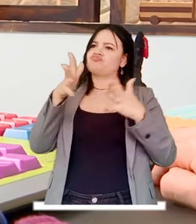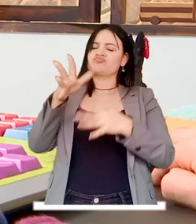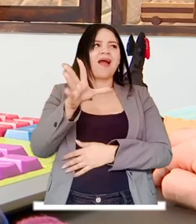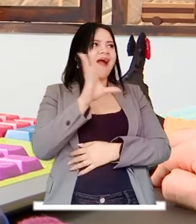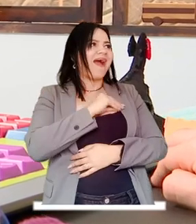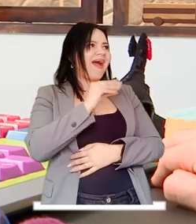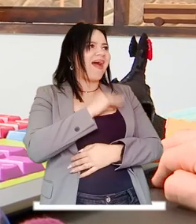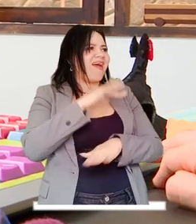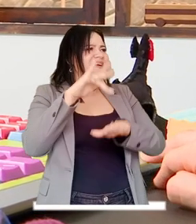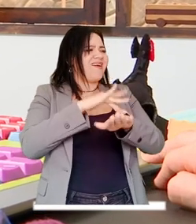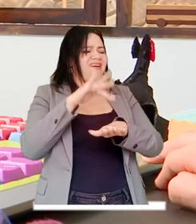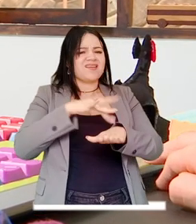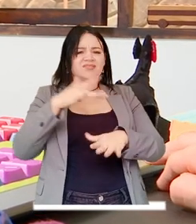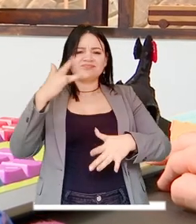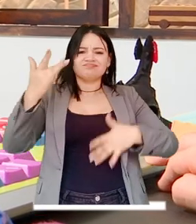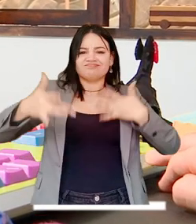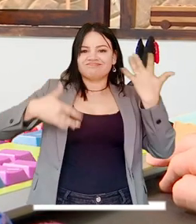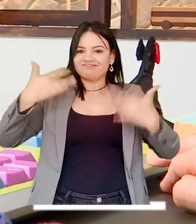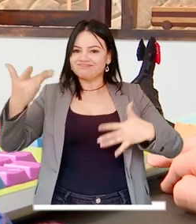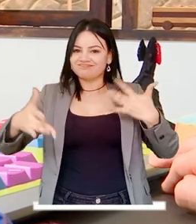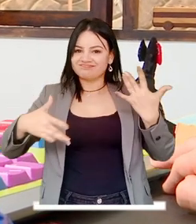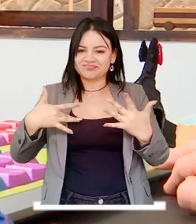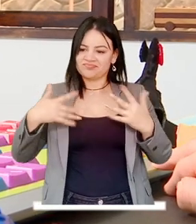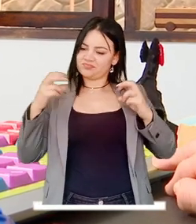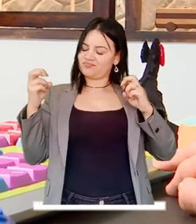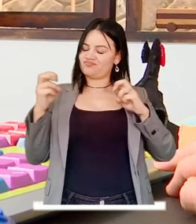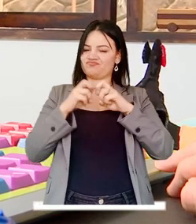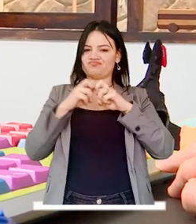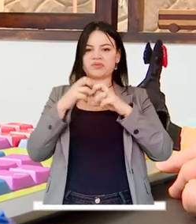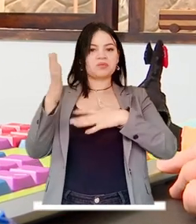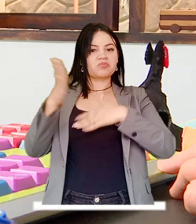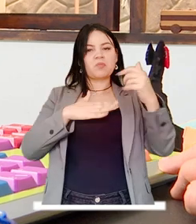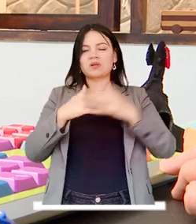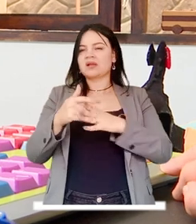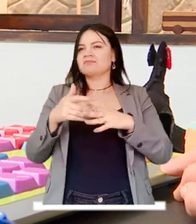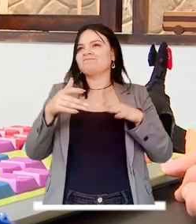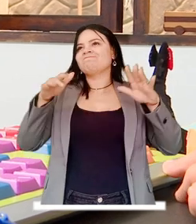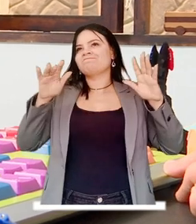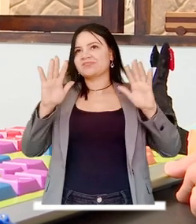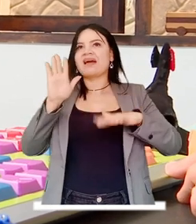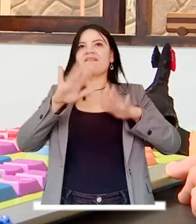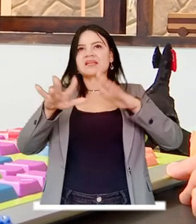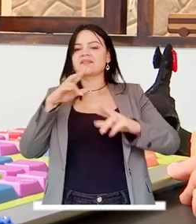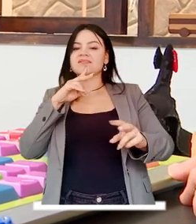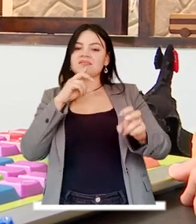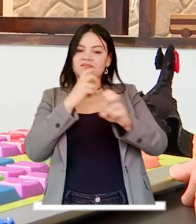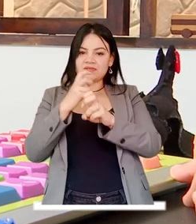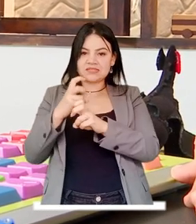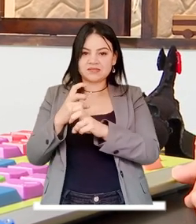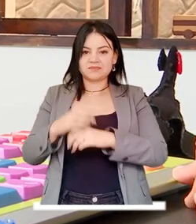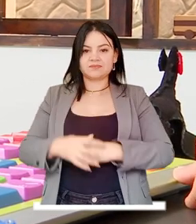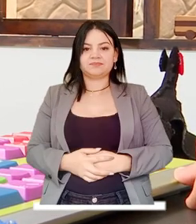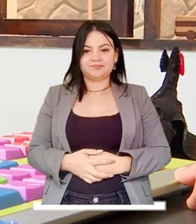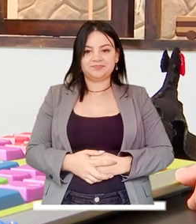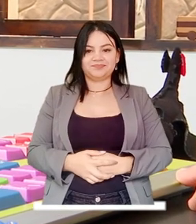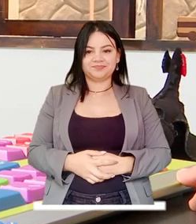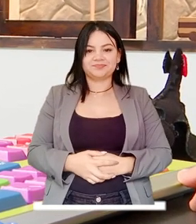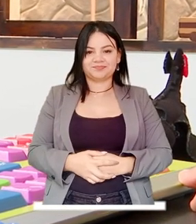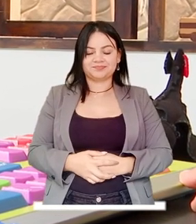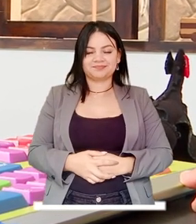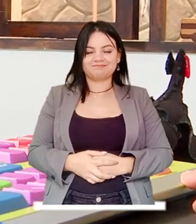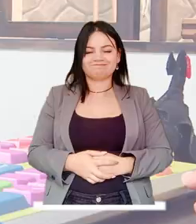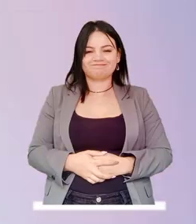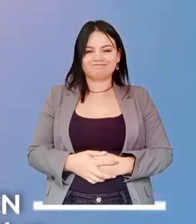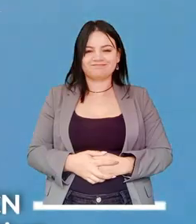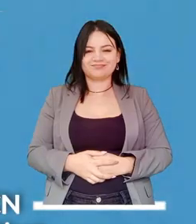ellos reciben las clases, la motivación, la energía, a pesar a veces de muchas